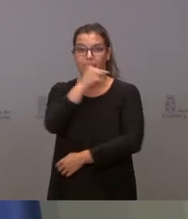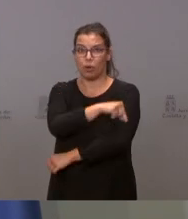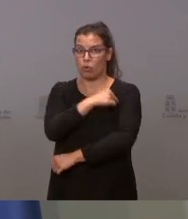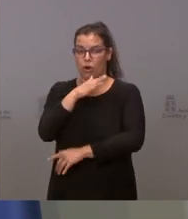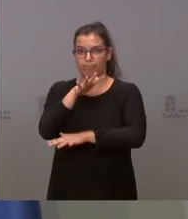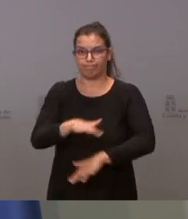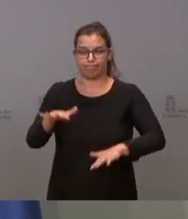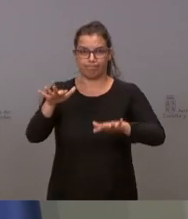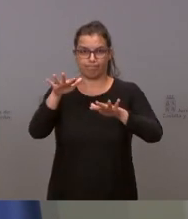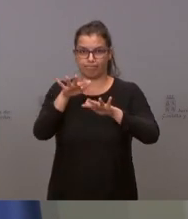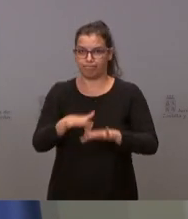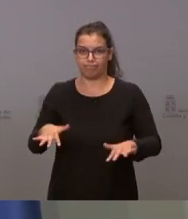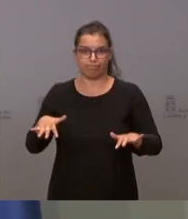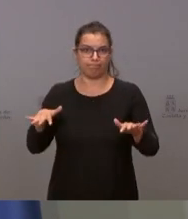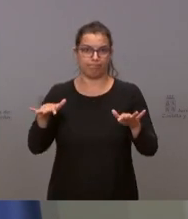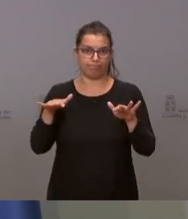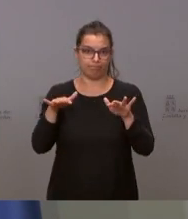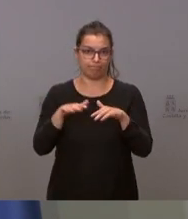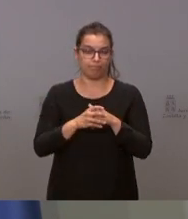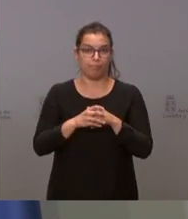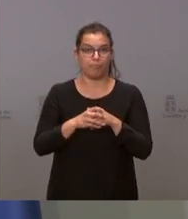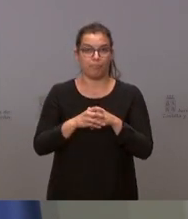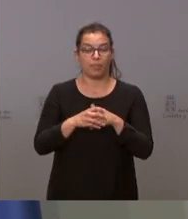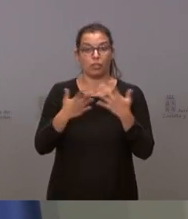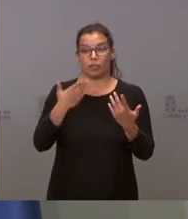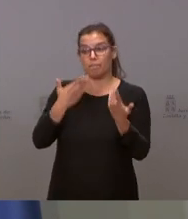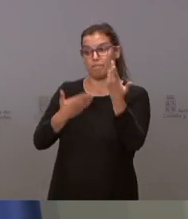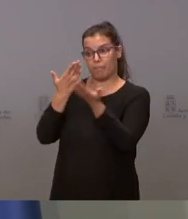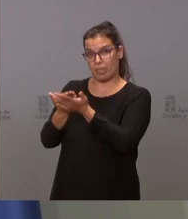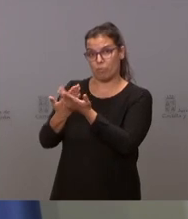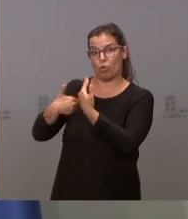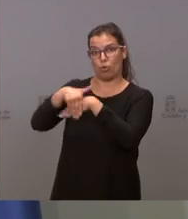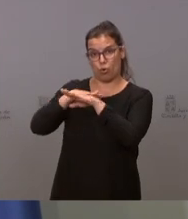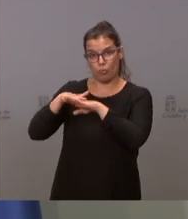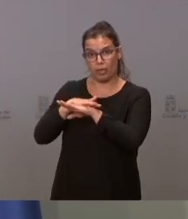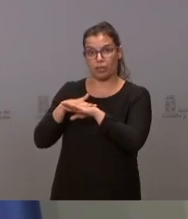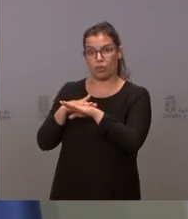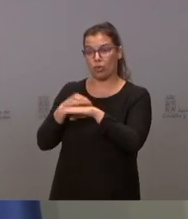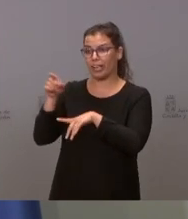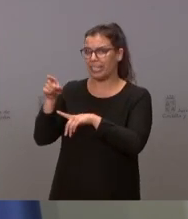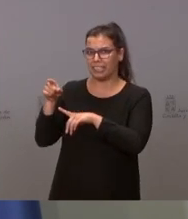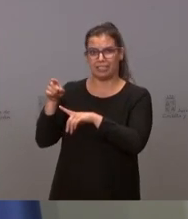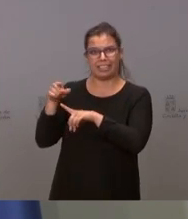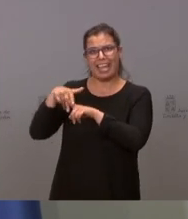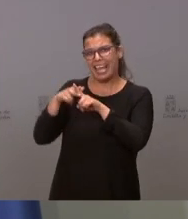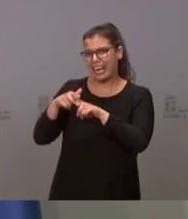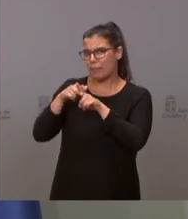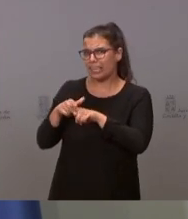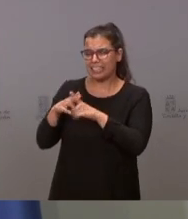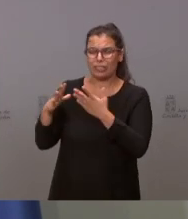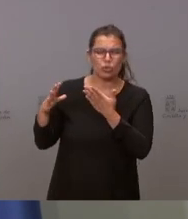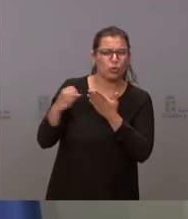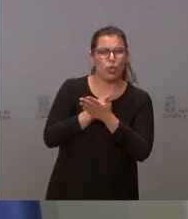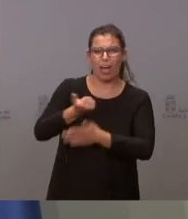continuar con la campaña de vacunación. Por tanto, lo que pedimos al Gobierno es que utilice todos los mecanismos que la Unión Europea